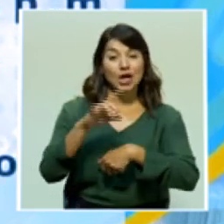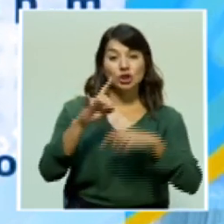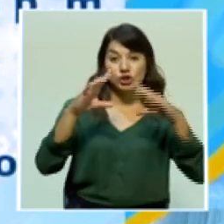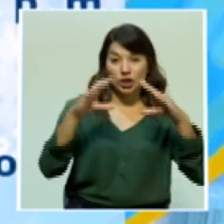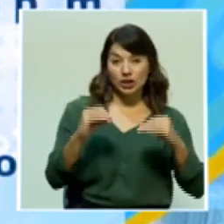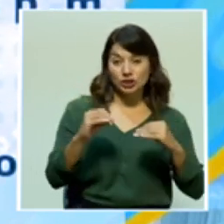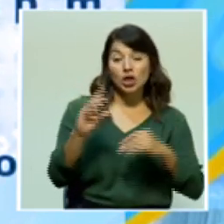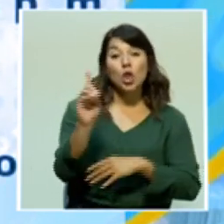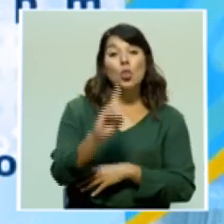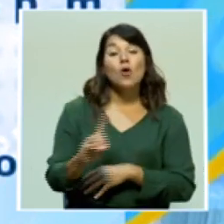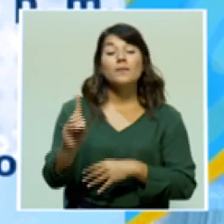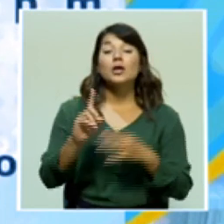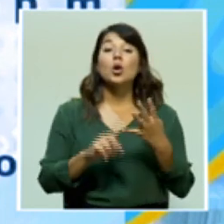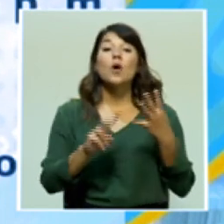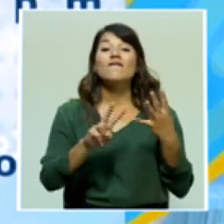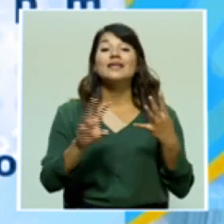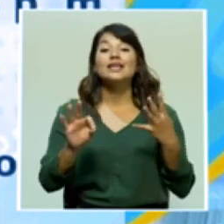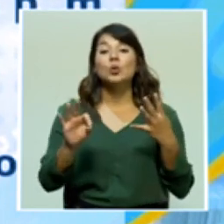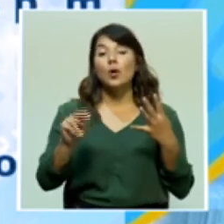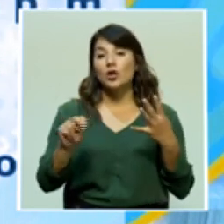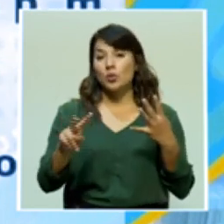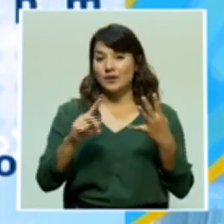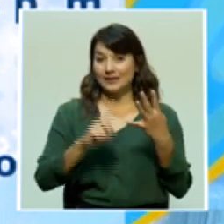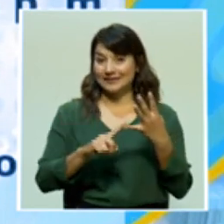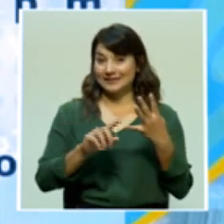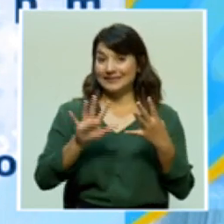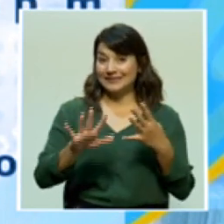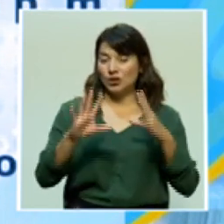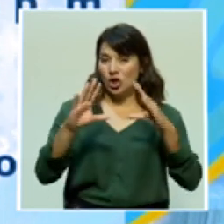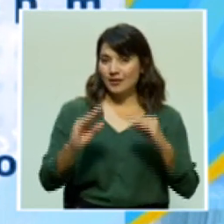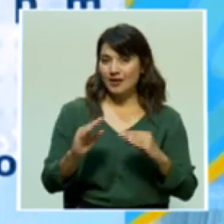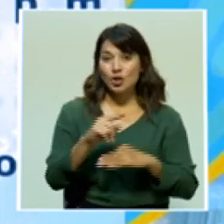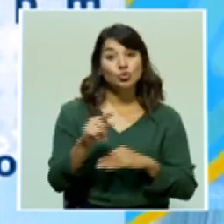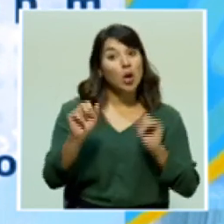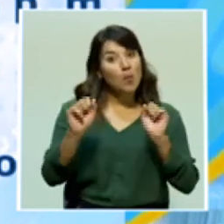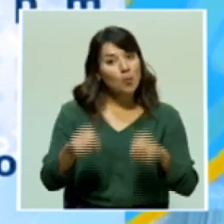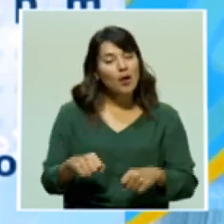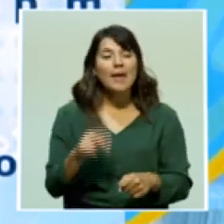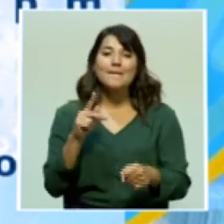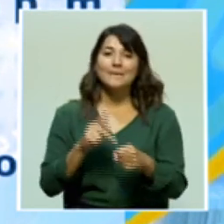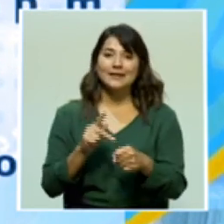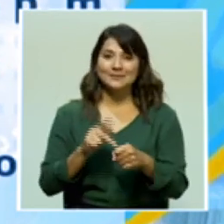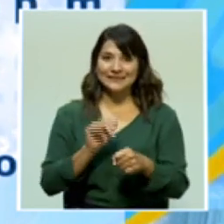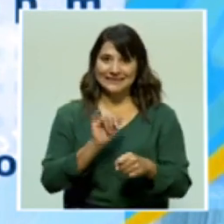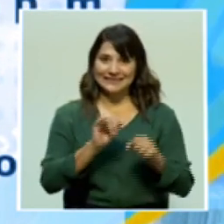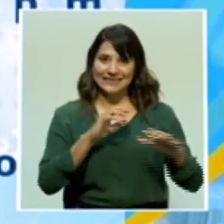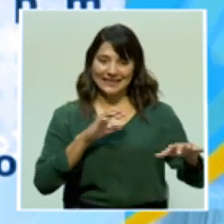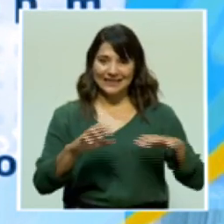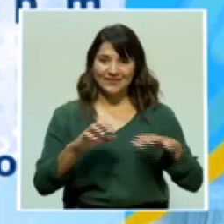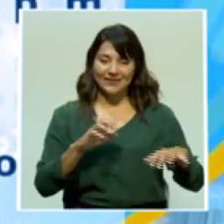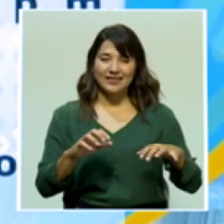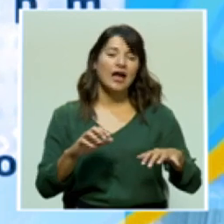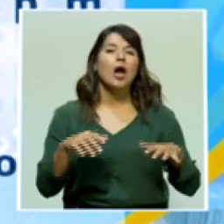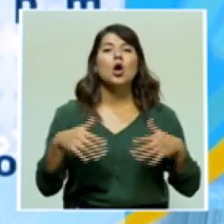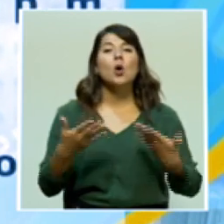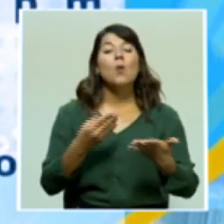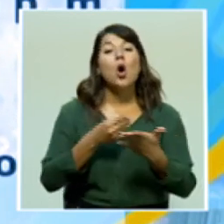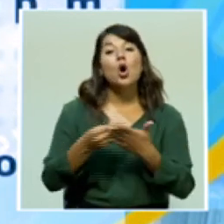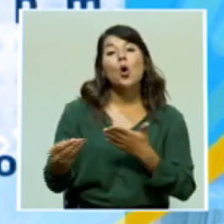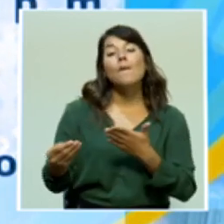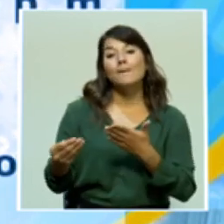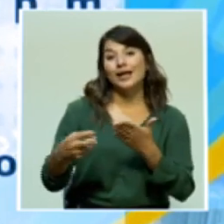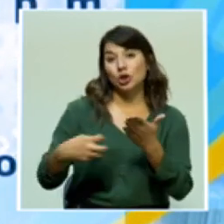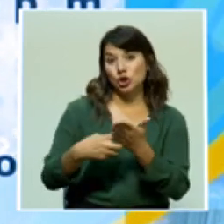y el domingo 29 de noviembre a las 5 de la tarde. Usted puede ser parte de este espectáculo virtual adquiriendo su entrada